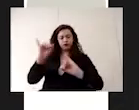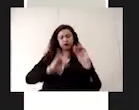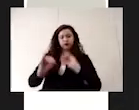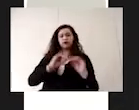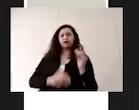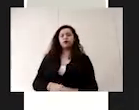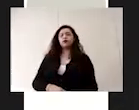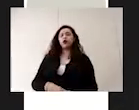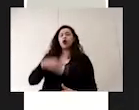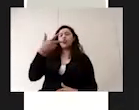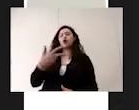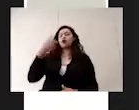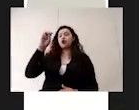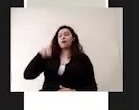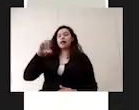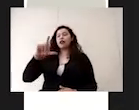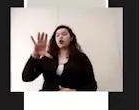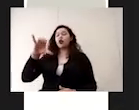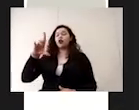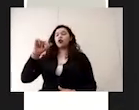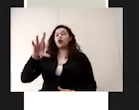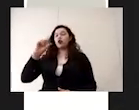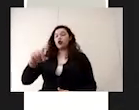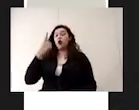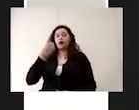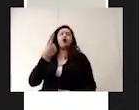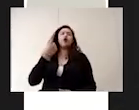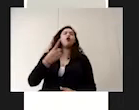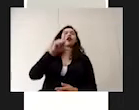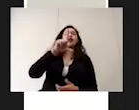con ocho mililitros de cloro por cada litro de agua.